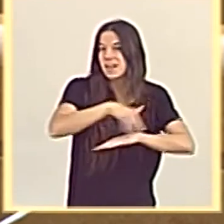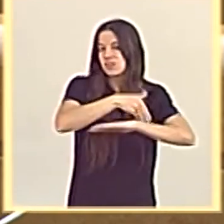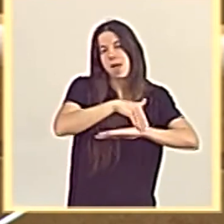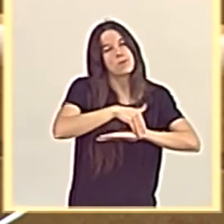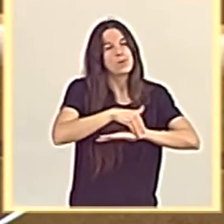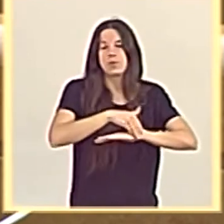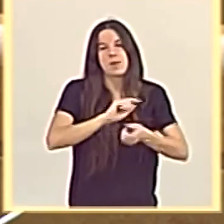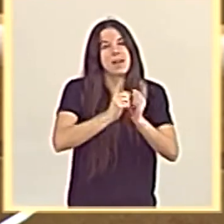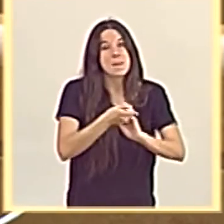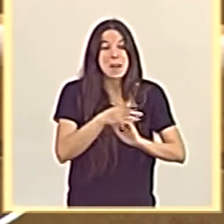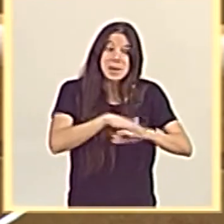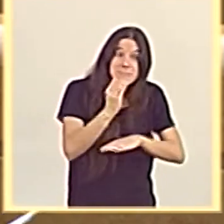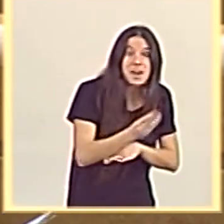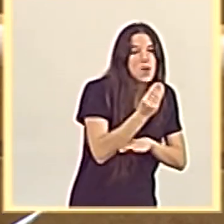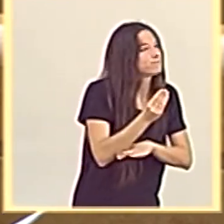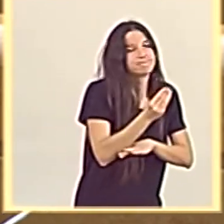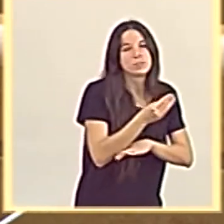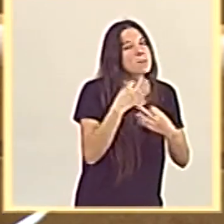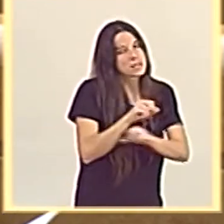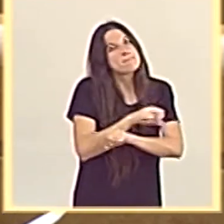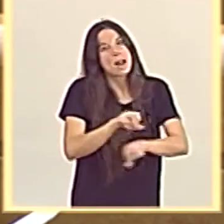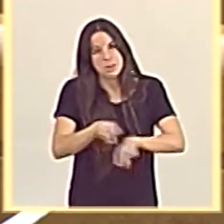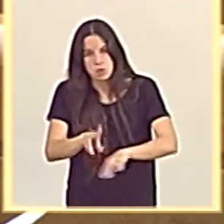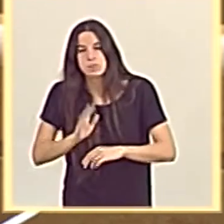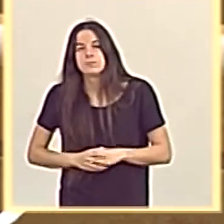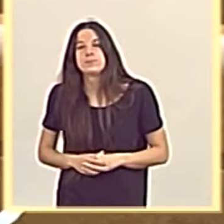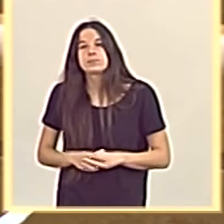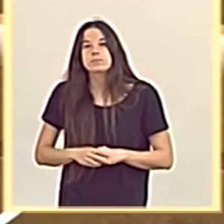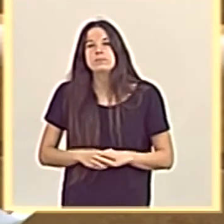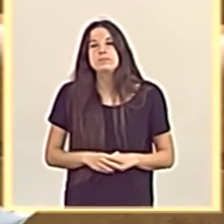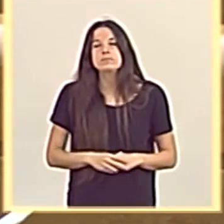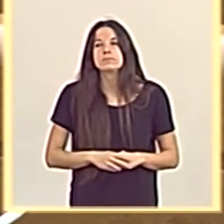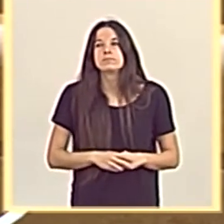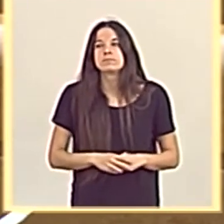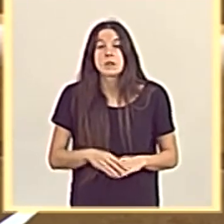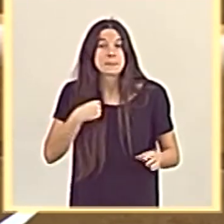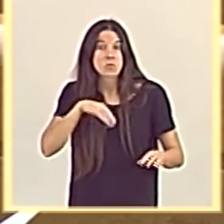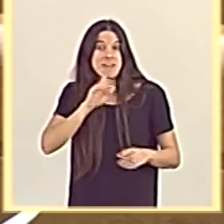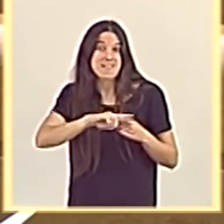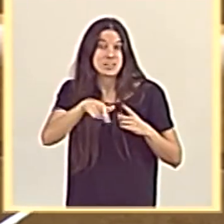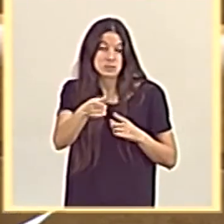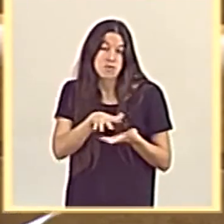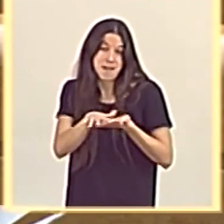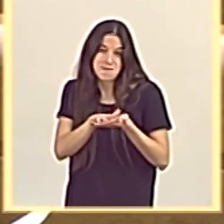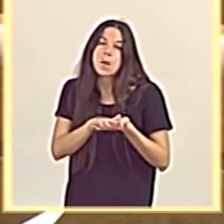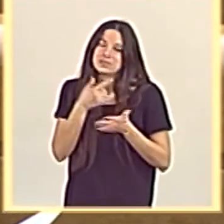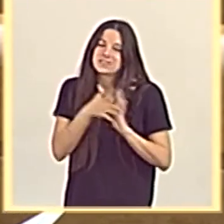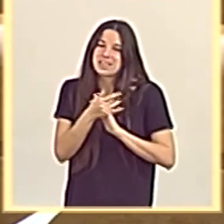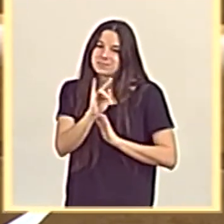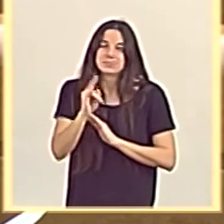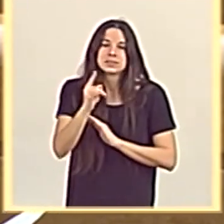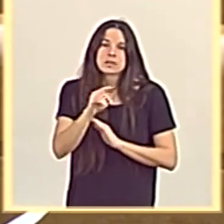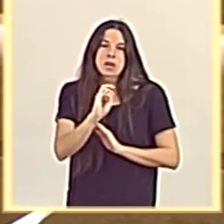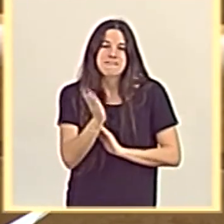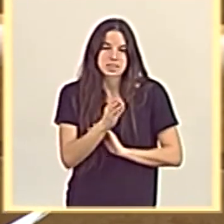litoral, no siempre para mejor, normalmente para agravar esos efectos a los que usted alude. Por eso, en lo que venimos trabajando,